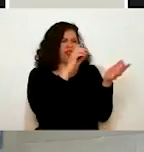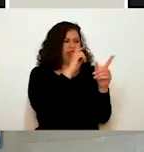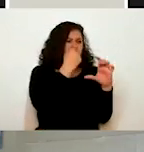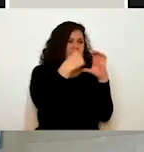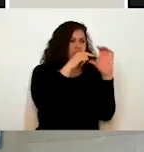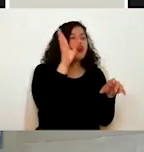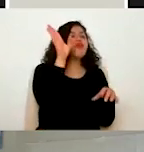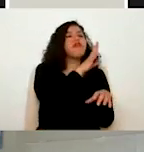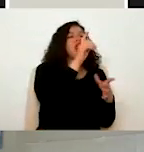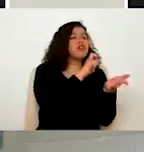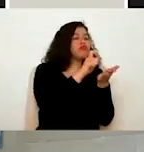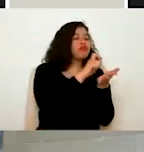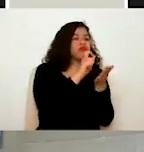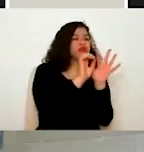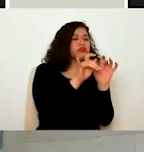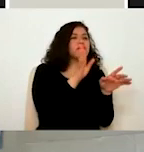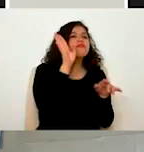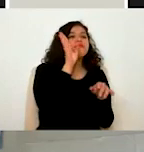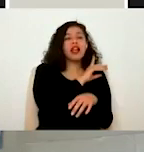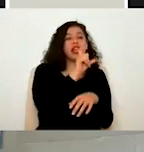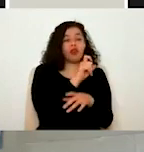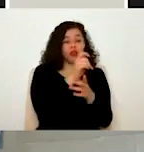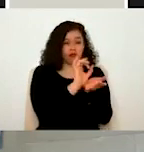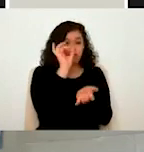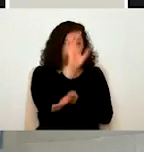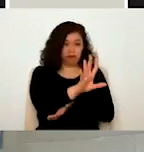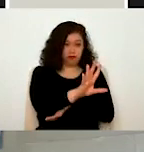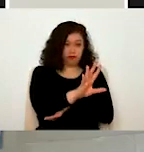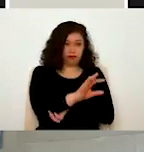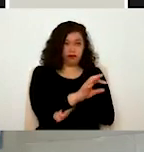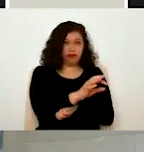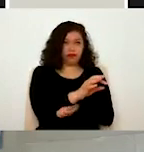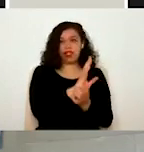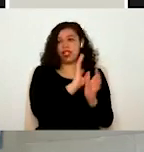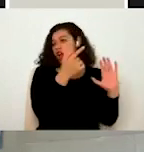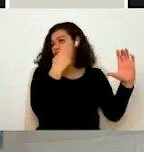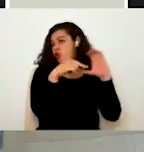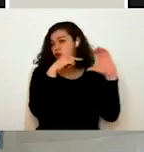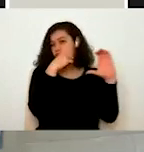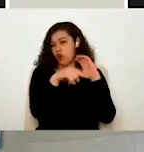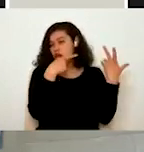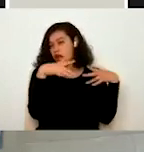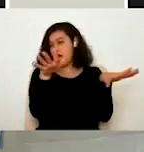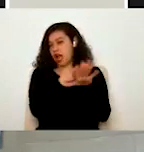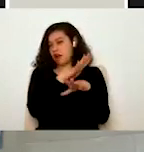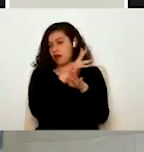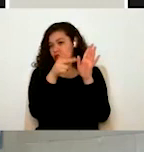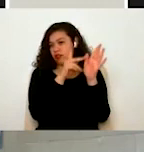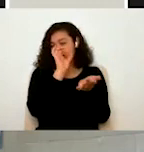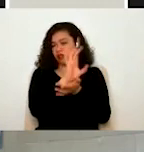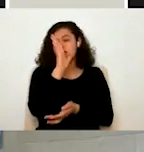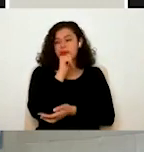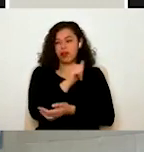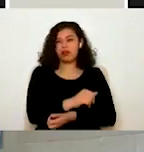mal escrito, ¿no? Y una vez que ustedes envían la solicitud, bueno, ya ese correo ya no se les puede reenviar, ¿no? Entonces es muy